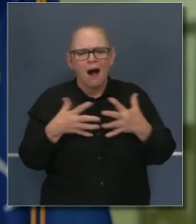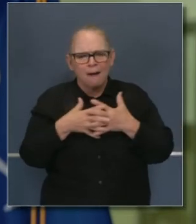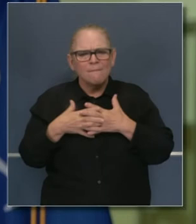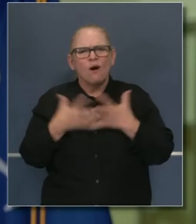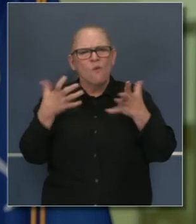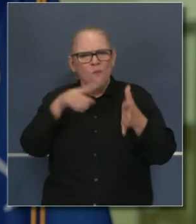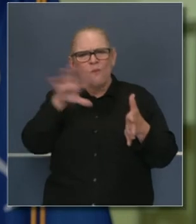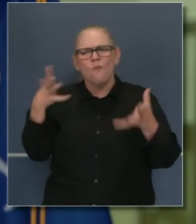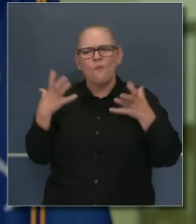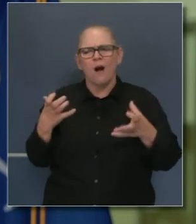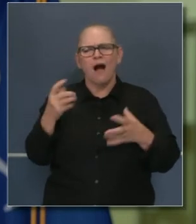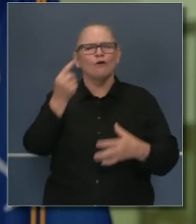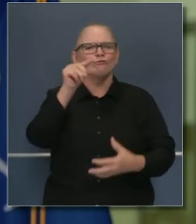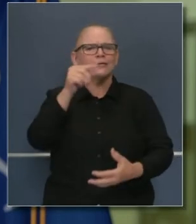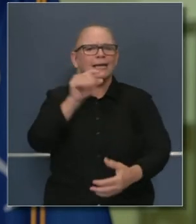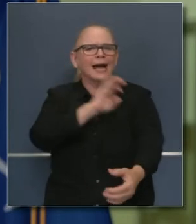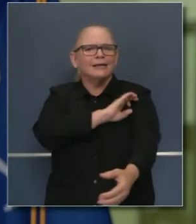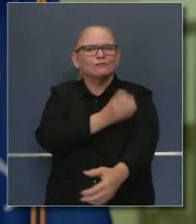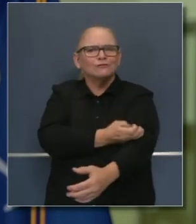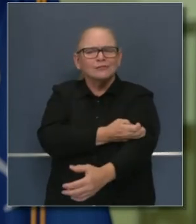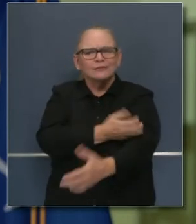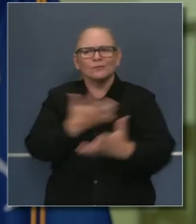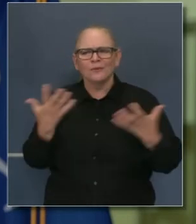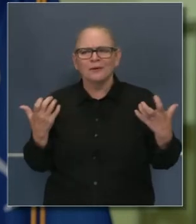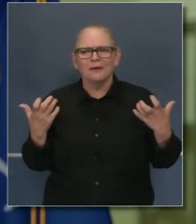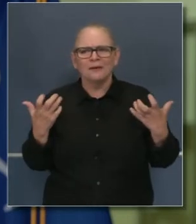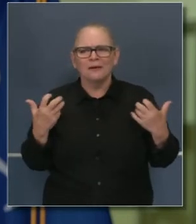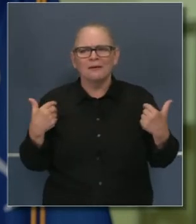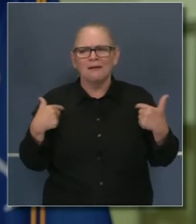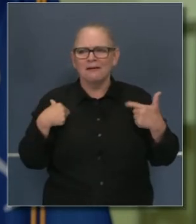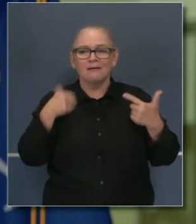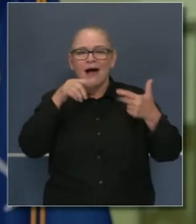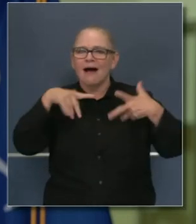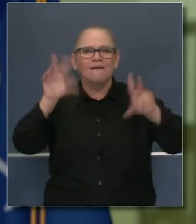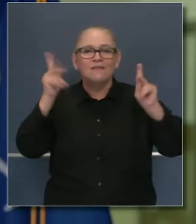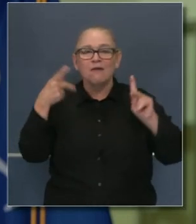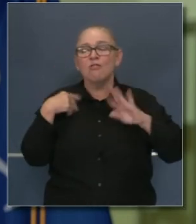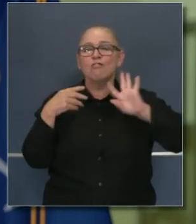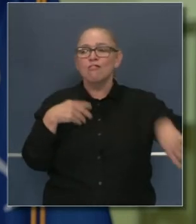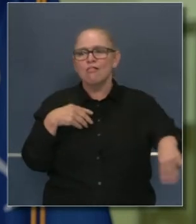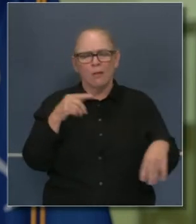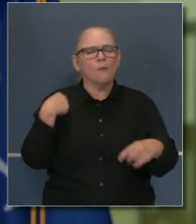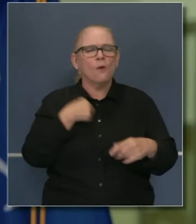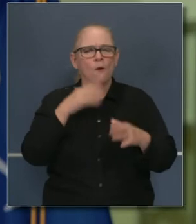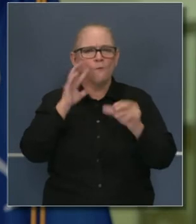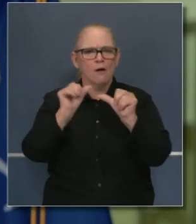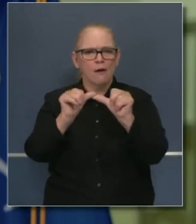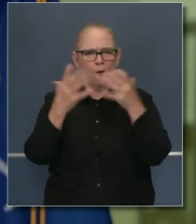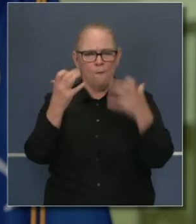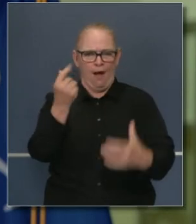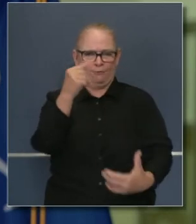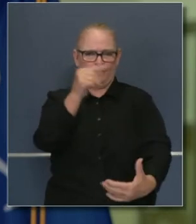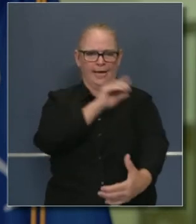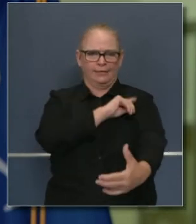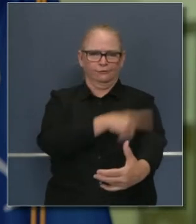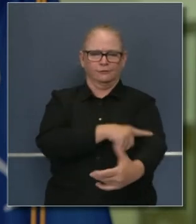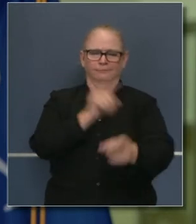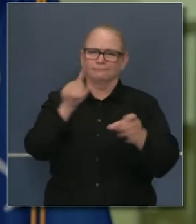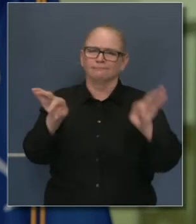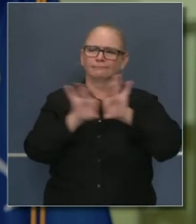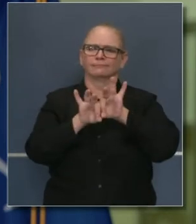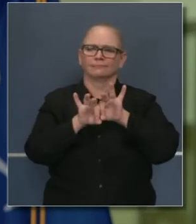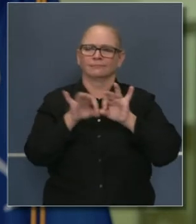en esa dirección y no vamos a amilanarnos de esas metas de largo plazo. Las soluciones del